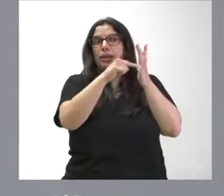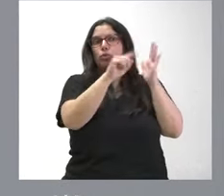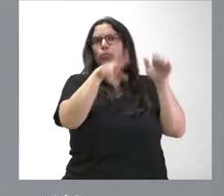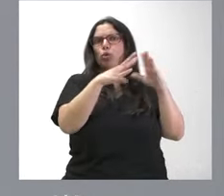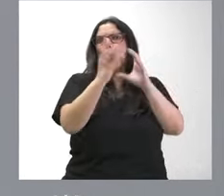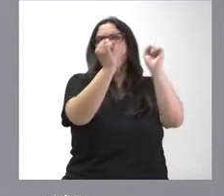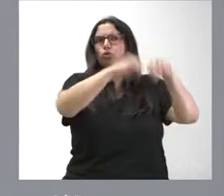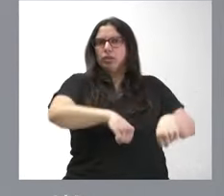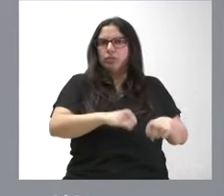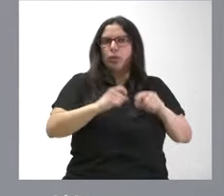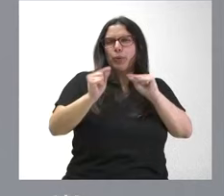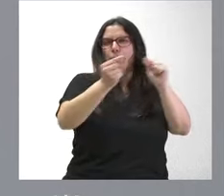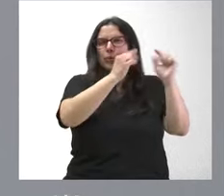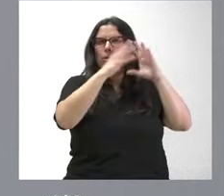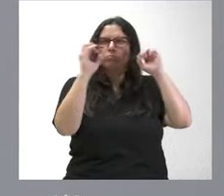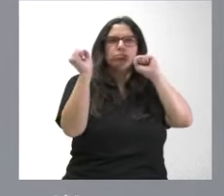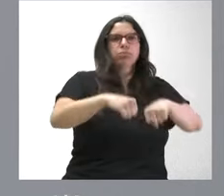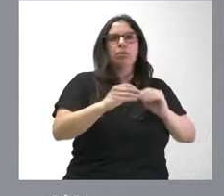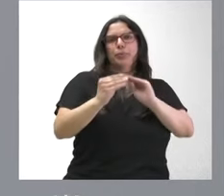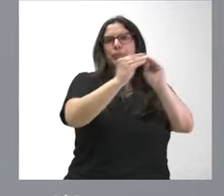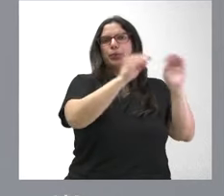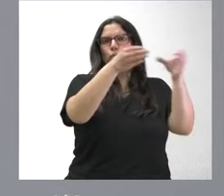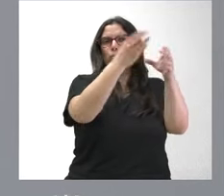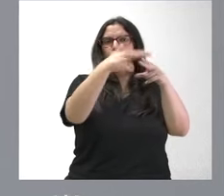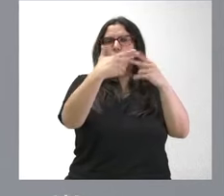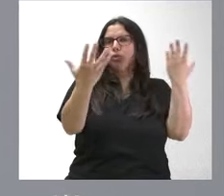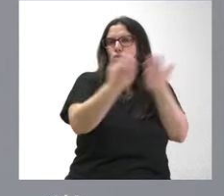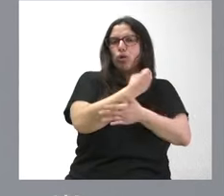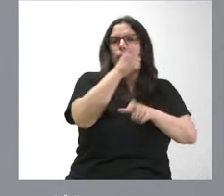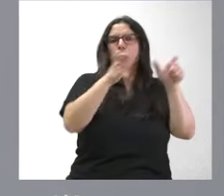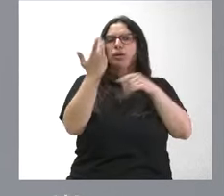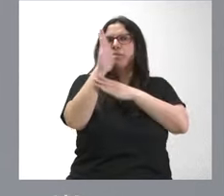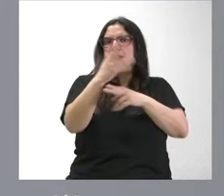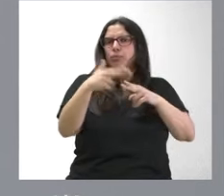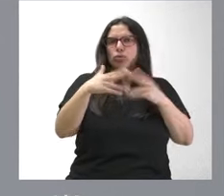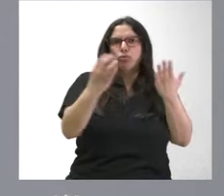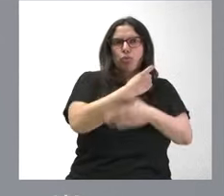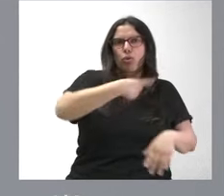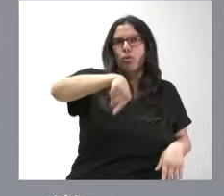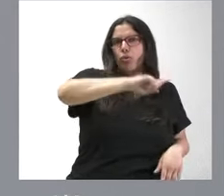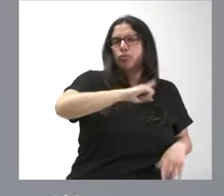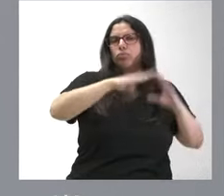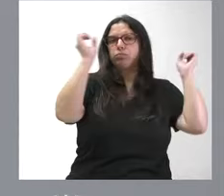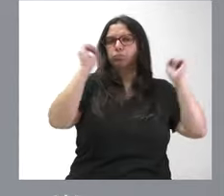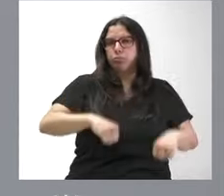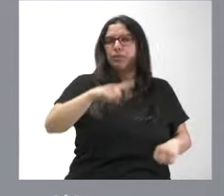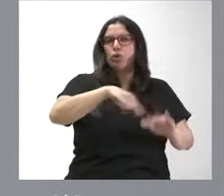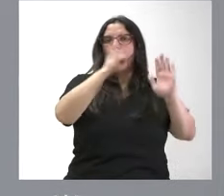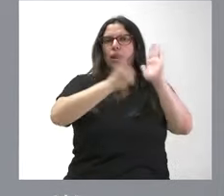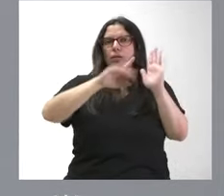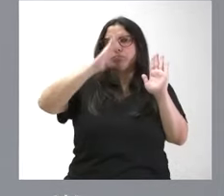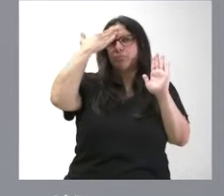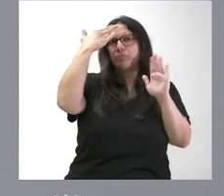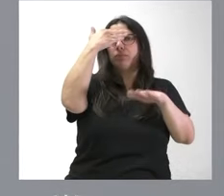consenso del acuerdo de todos los grupos políticos de todos los representantes políticos es una ley orgánica